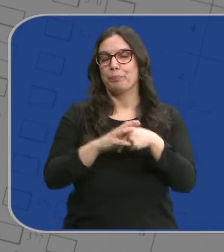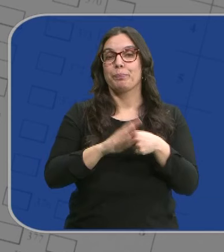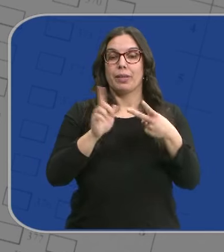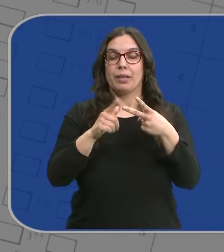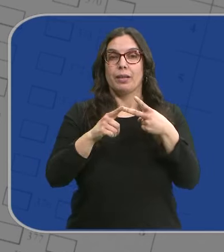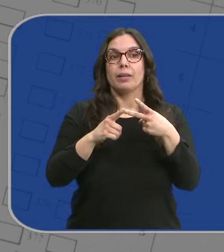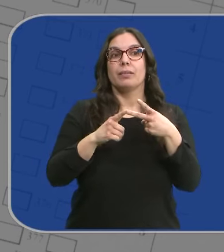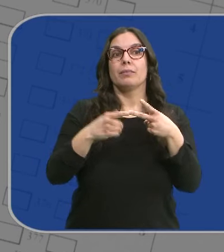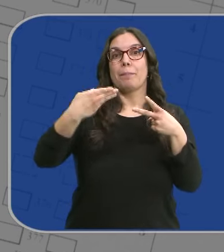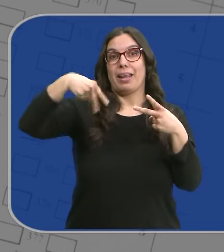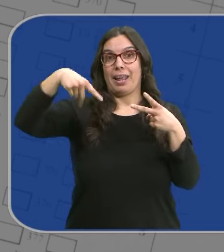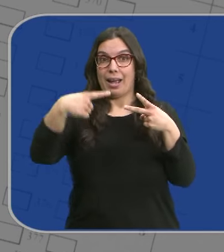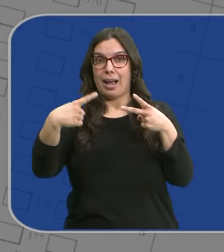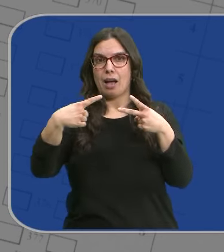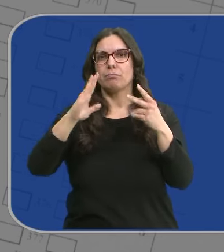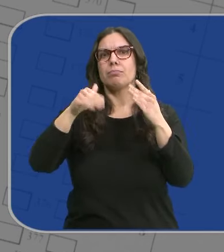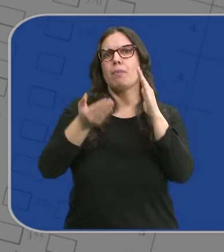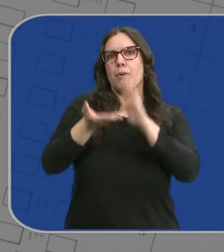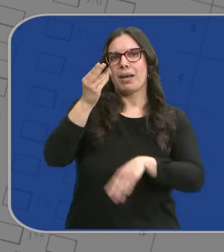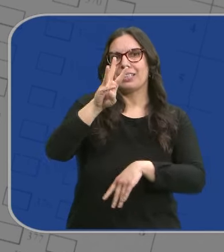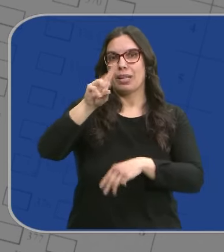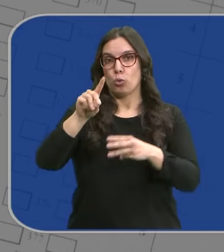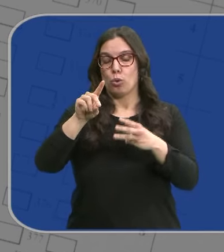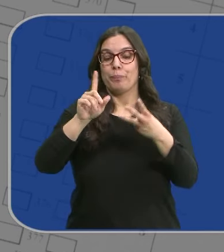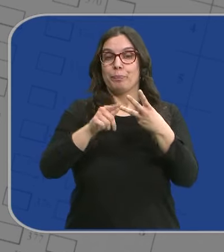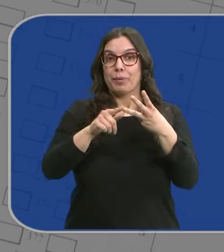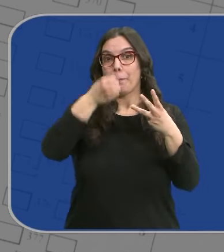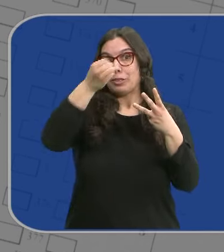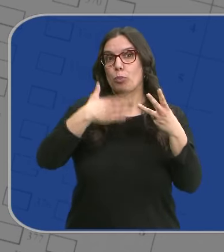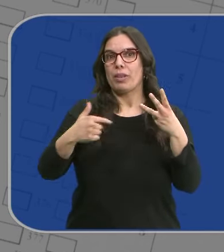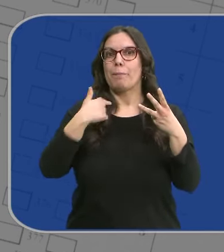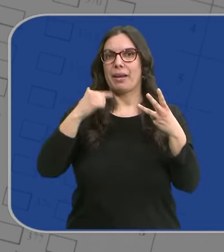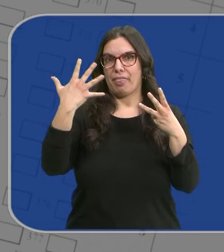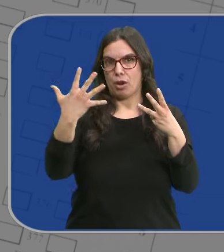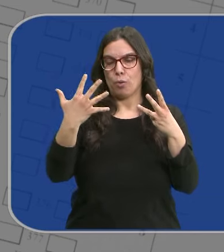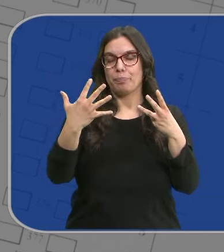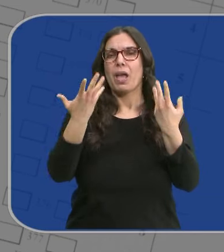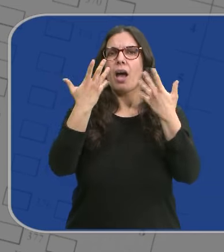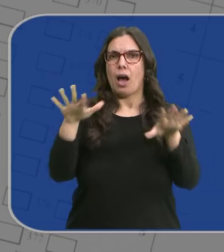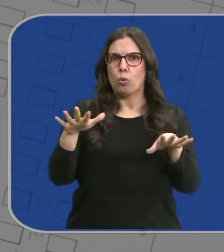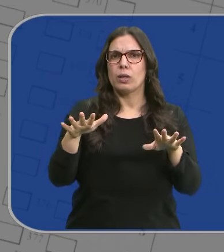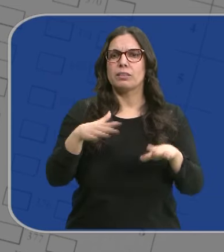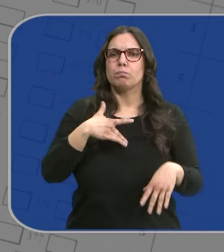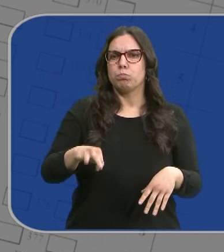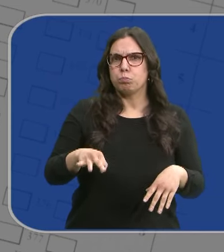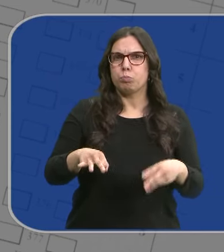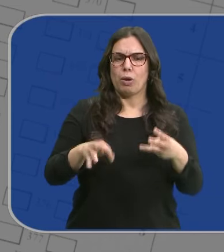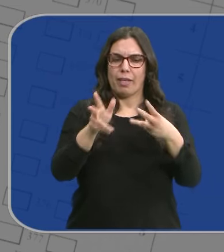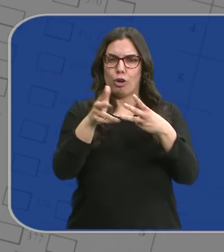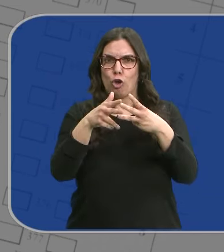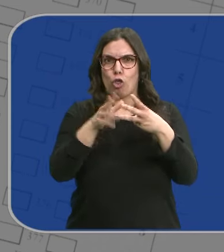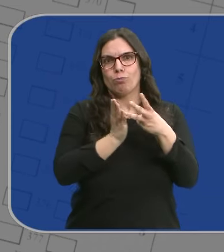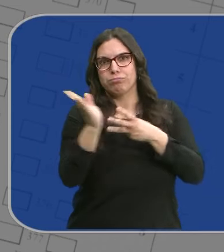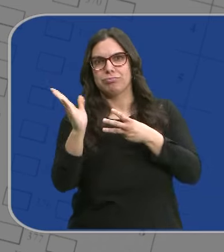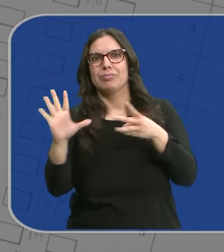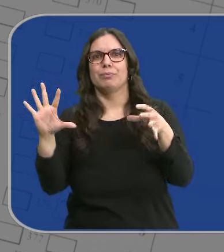El bloque gallego se dispara hasta los 31, a costa de un PSOE que podría perder 5 asientos. Aún así mantienen viva la posibilidad para la mayoría